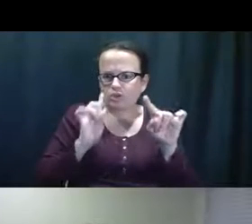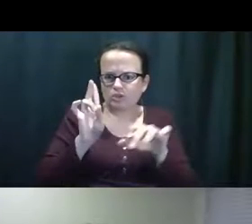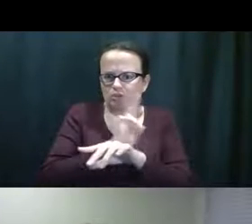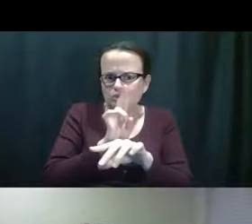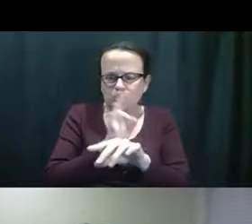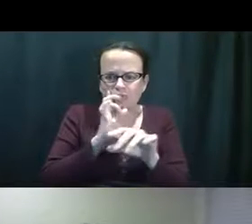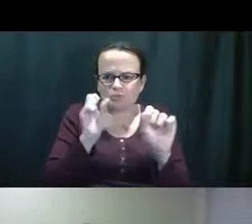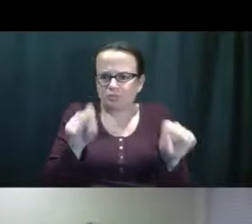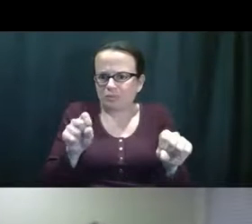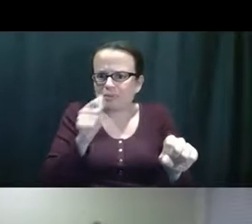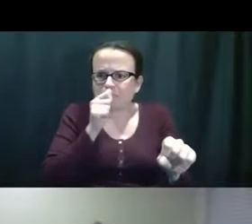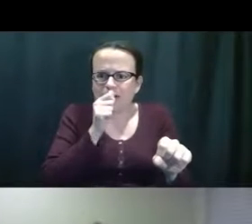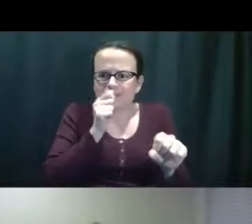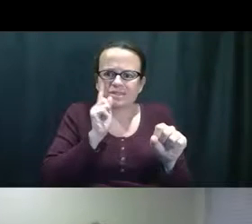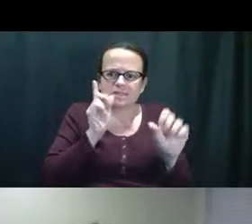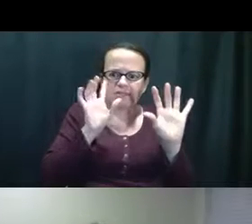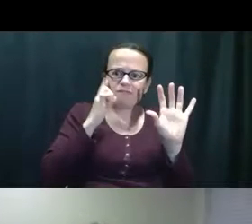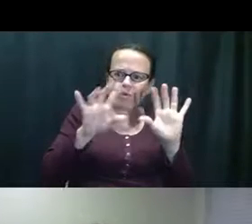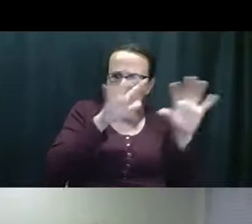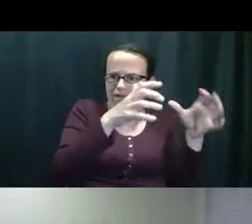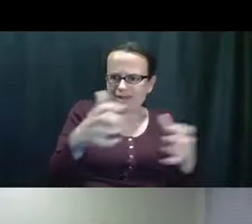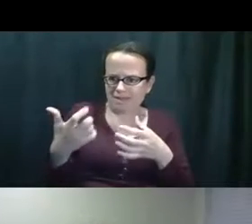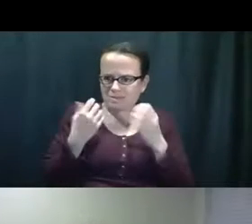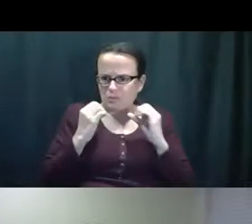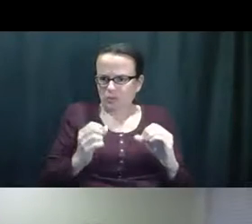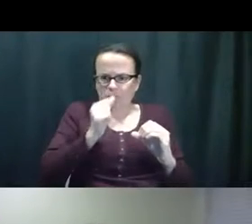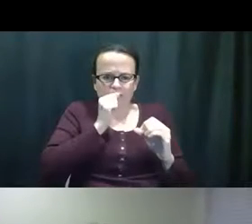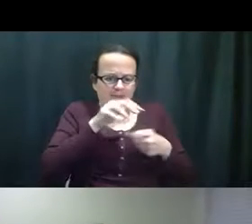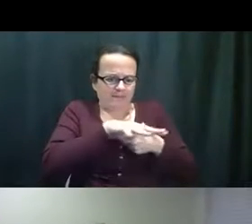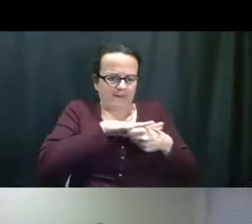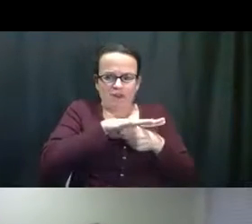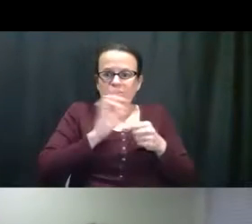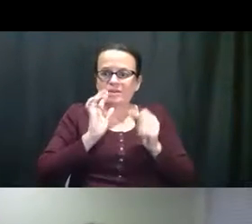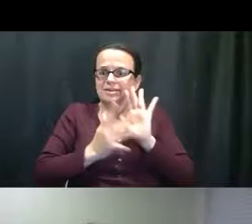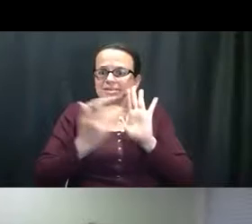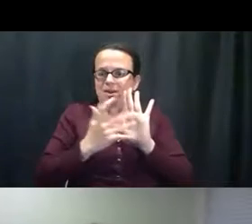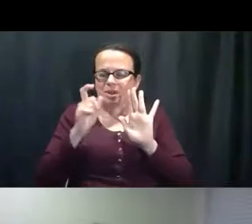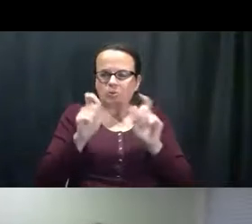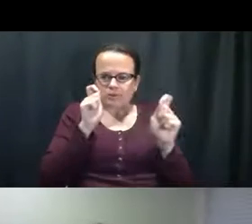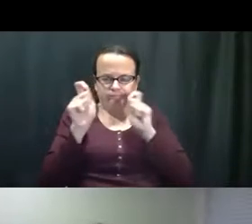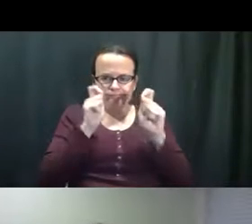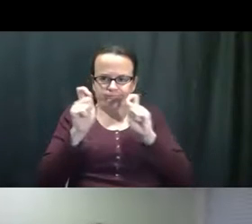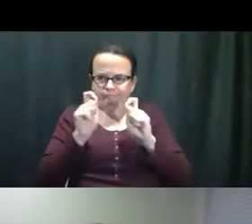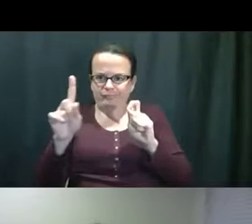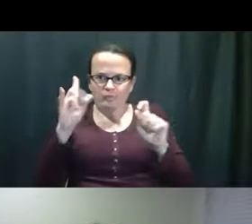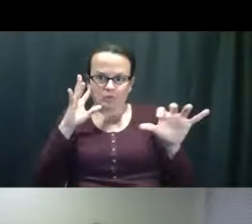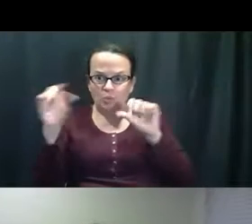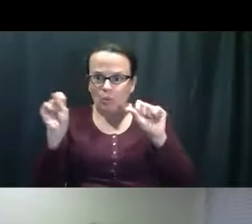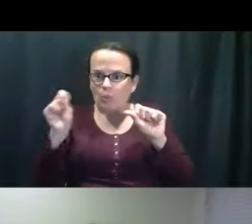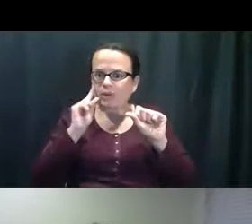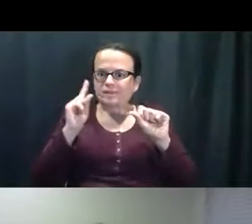para poder para tener una una privacidad de la clase a veces tenemos que ajustar